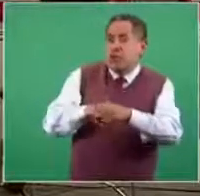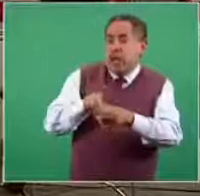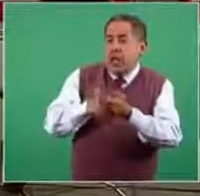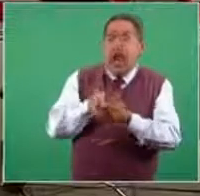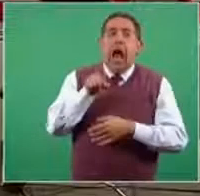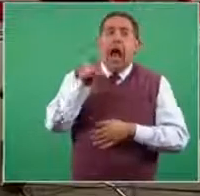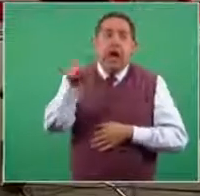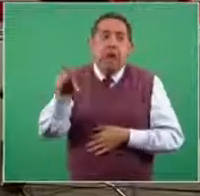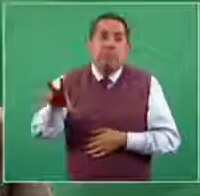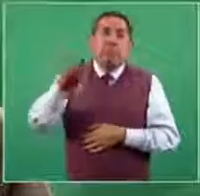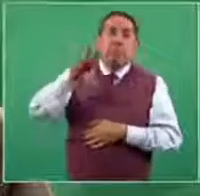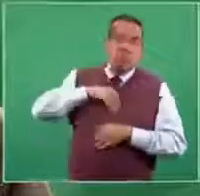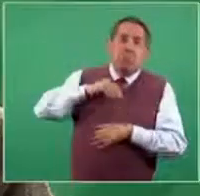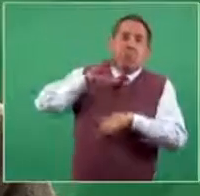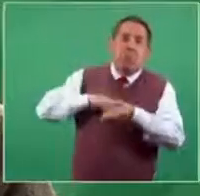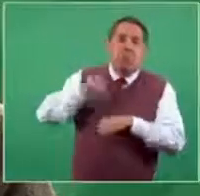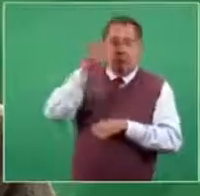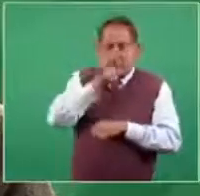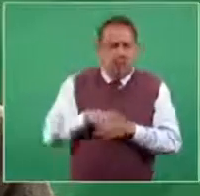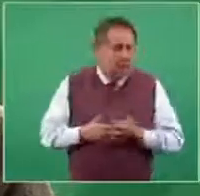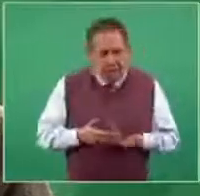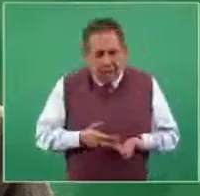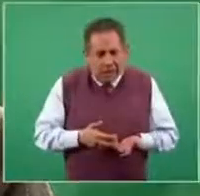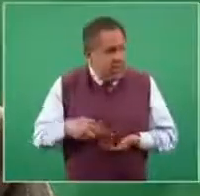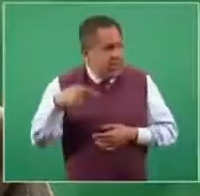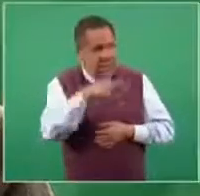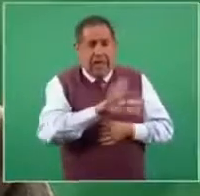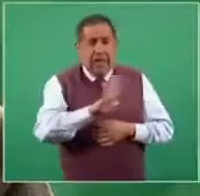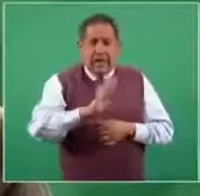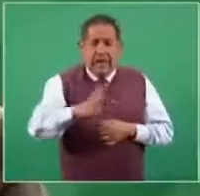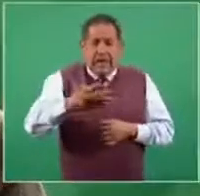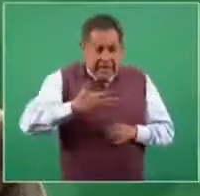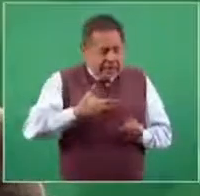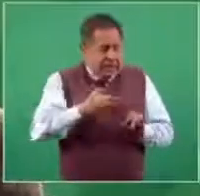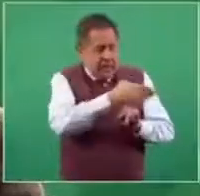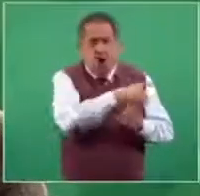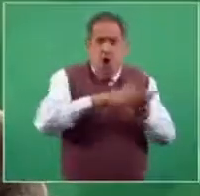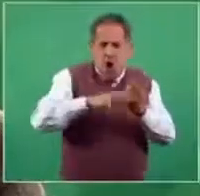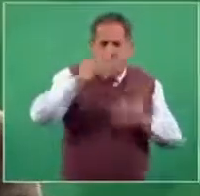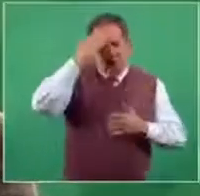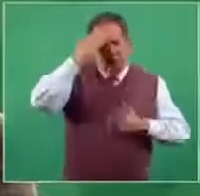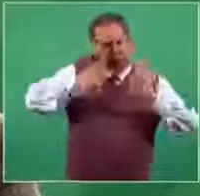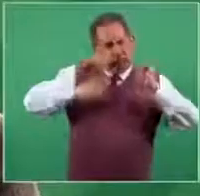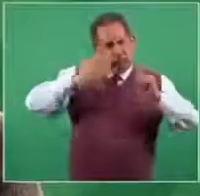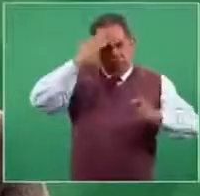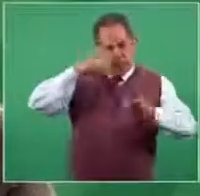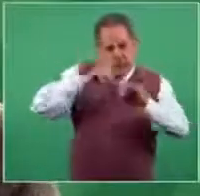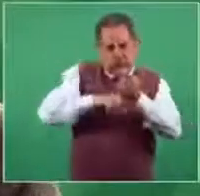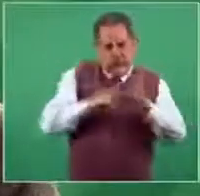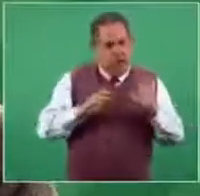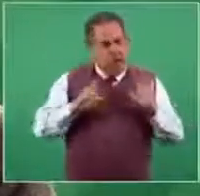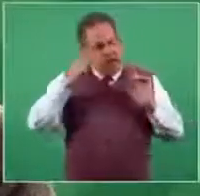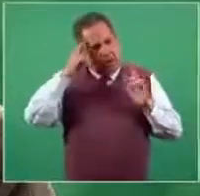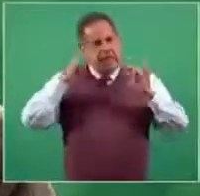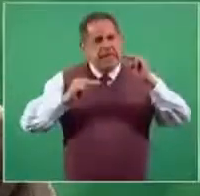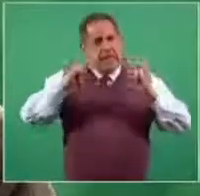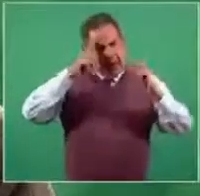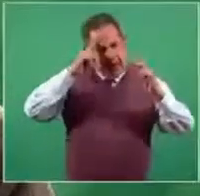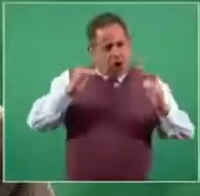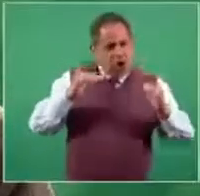contagiar. Y estoy hablando de una persona con conocimientos generales, con conocimientos más o menos